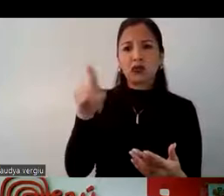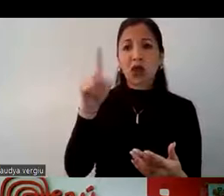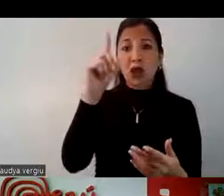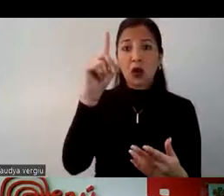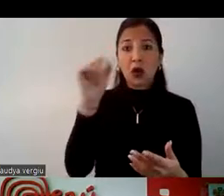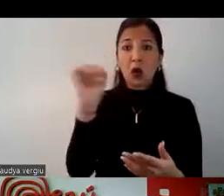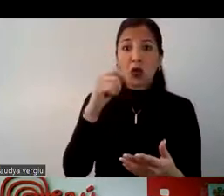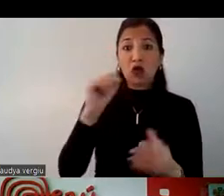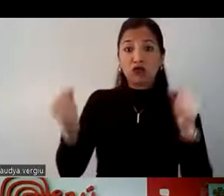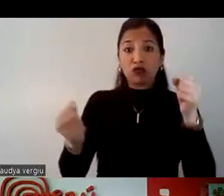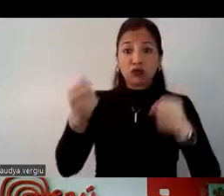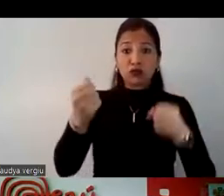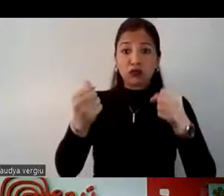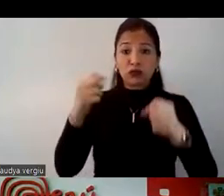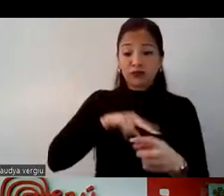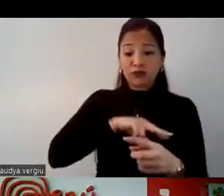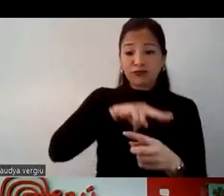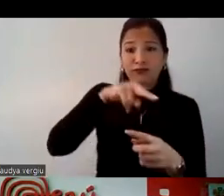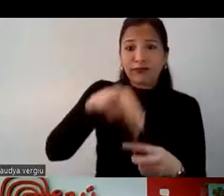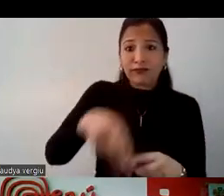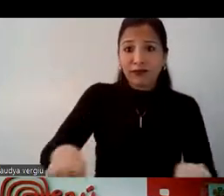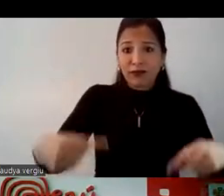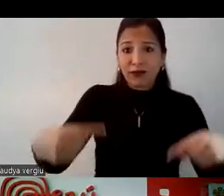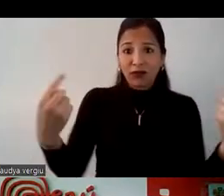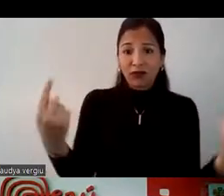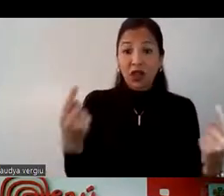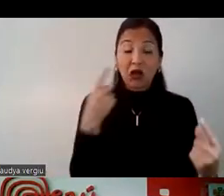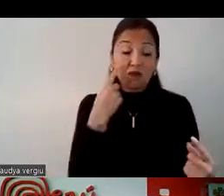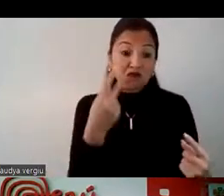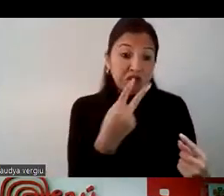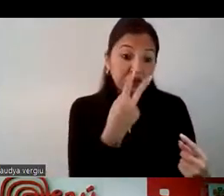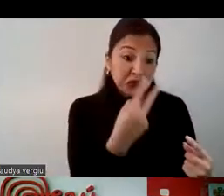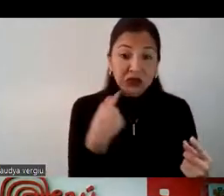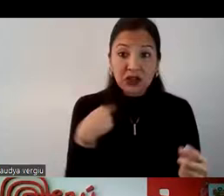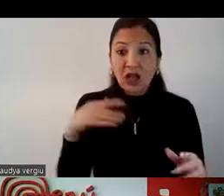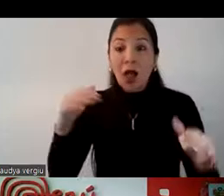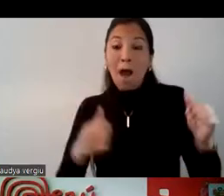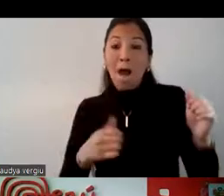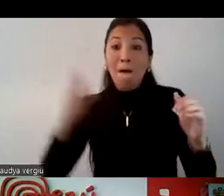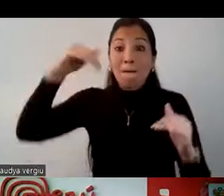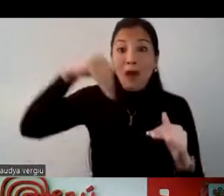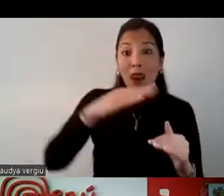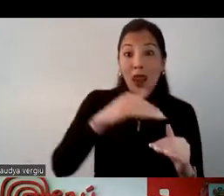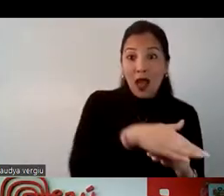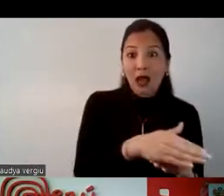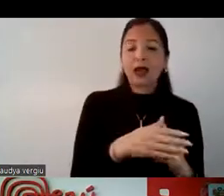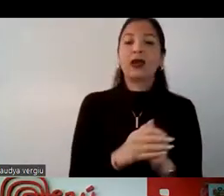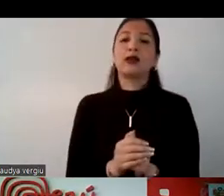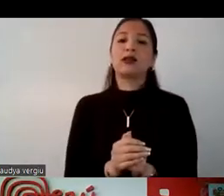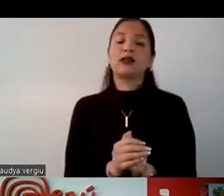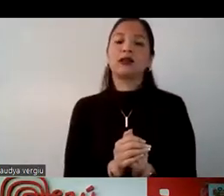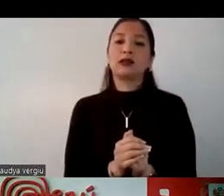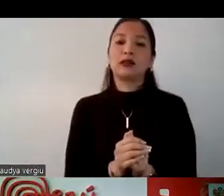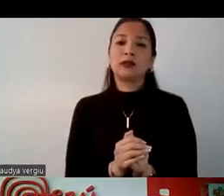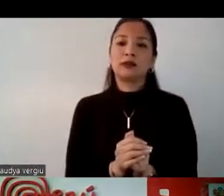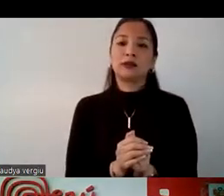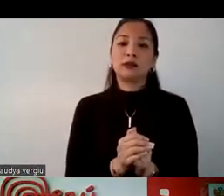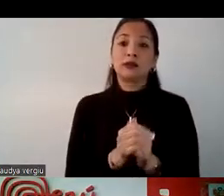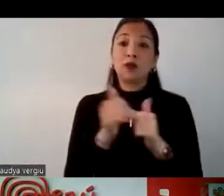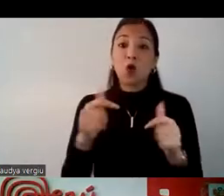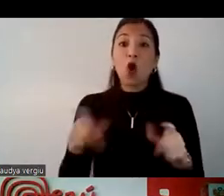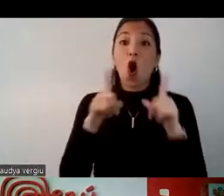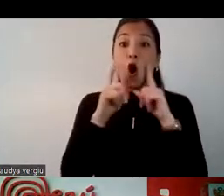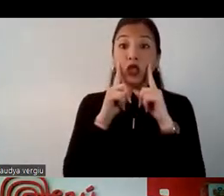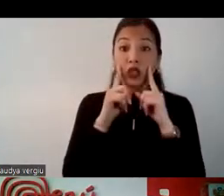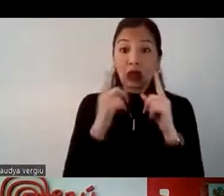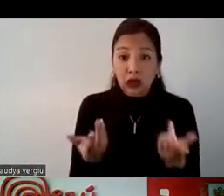movilidad, y llegar a la zona de frontera, visitar las playas, que tenemos muy buenas playas en esta zona, muy buenos hoteles,